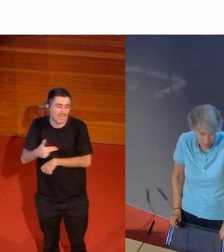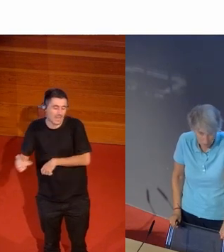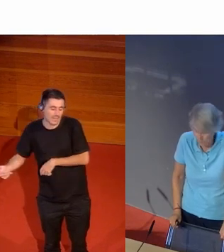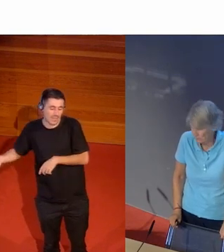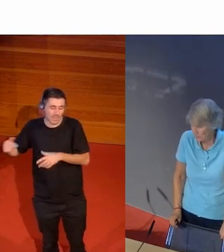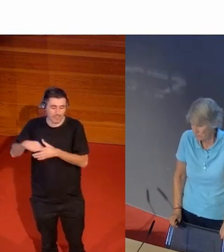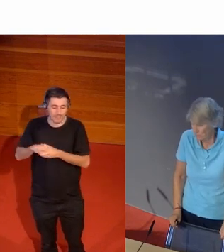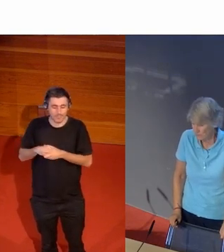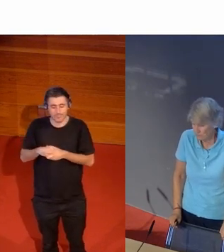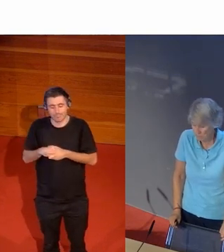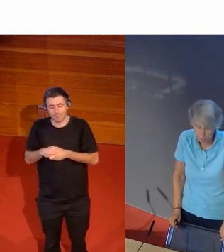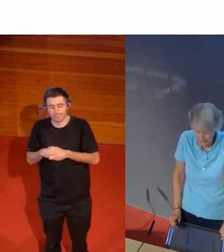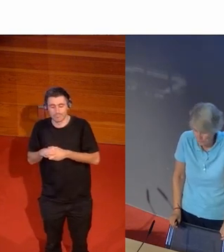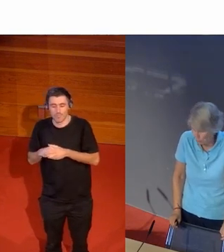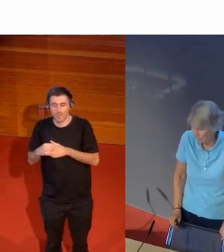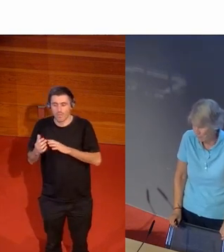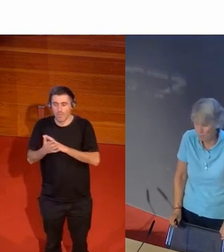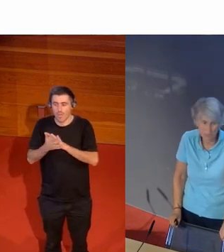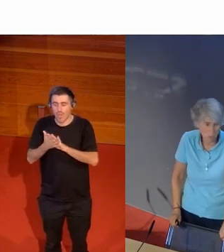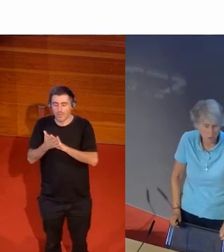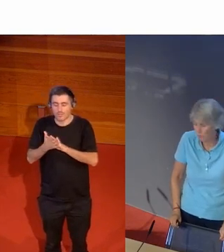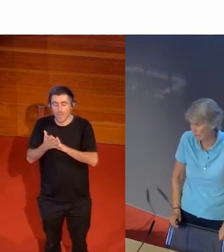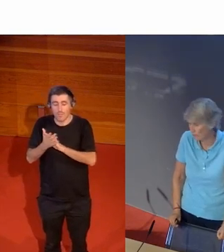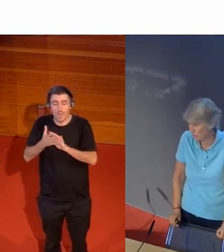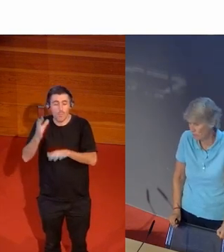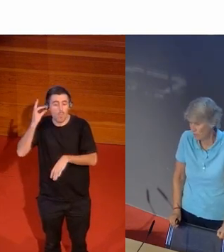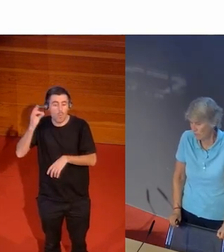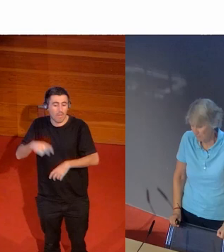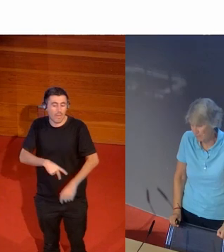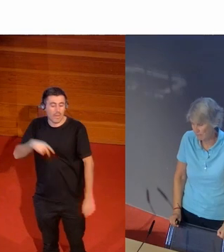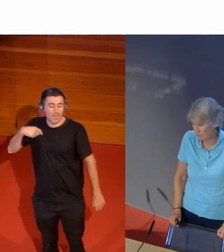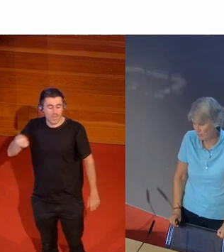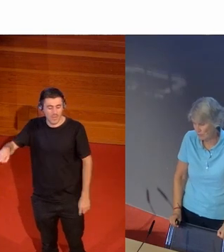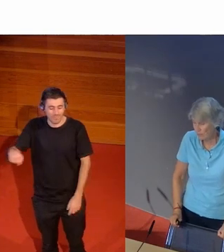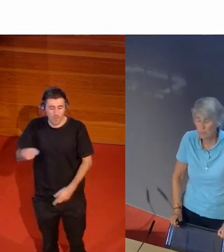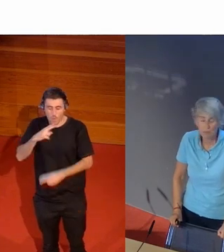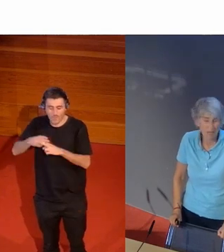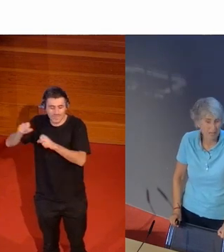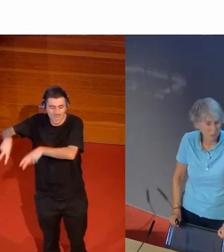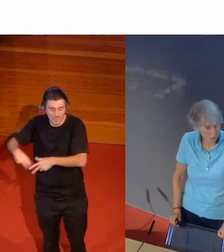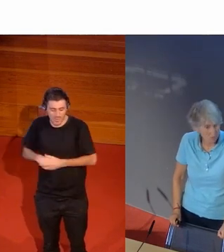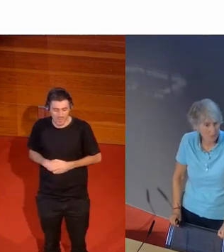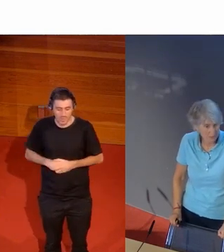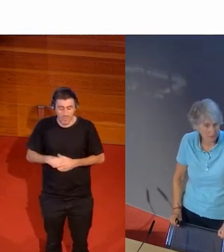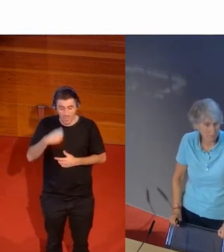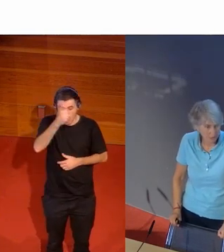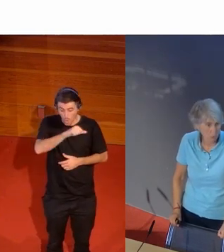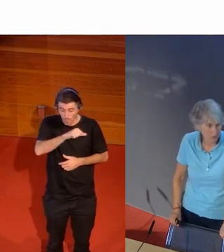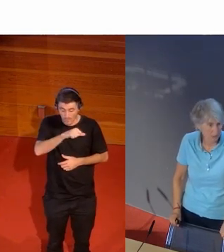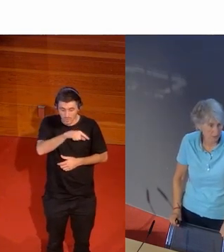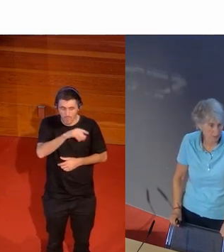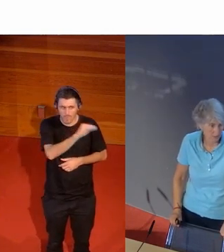se habla de las mujeres mujeres sin nombre el masculino genérico feminizaciones a los hombres se